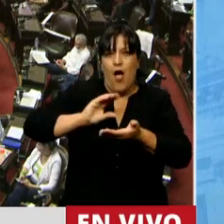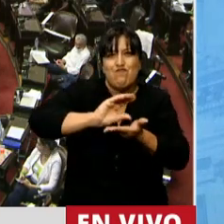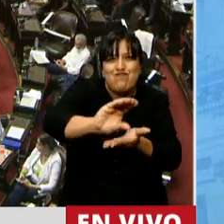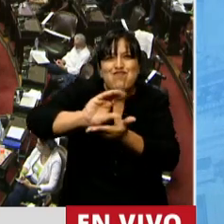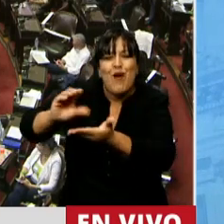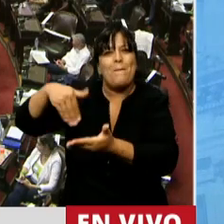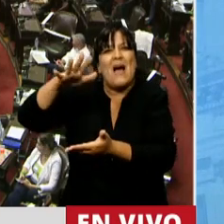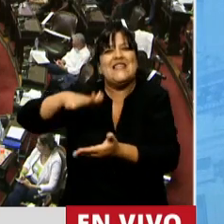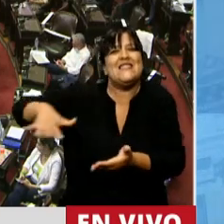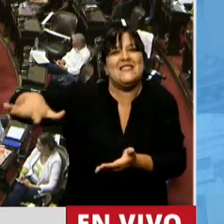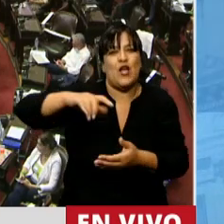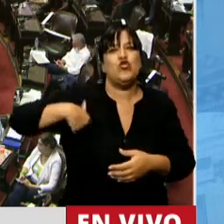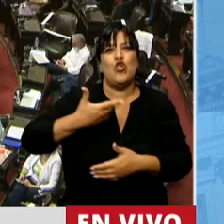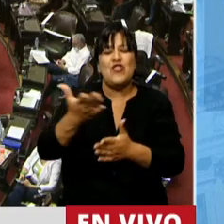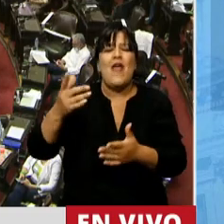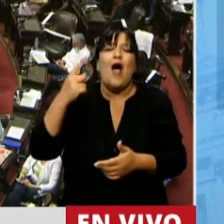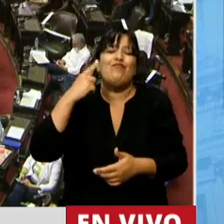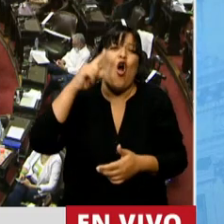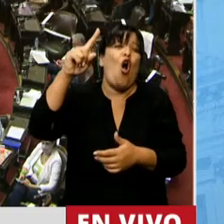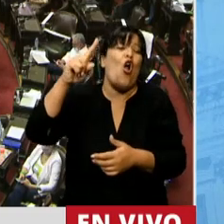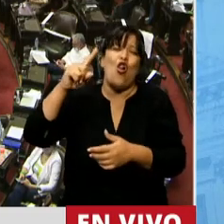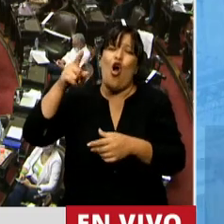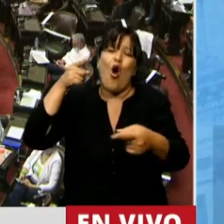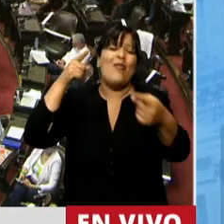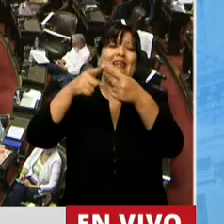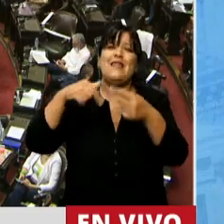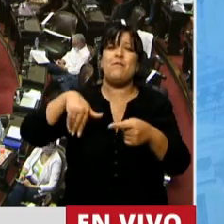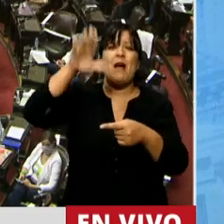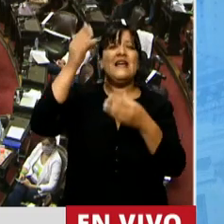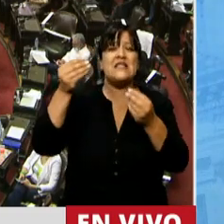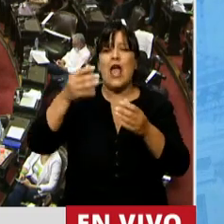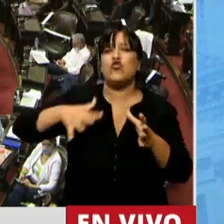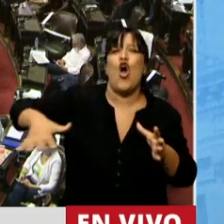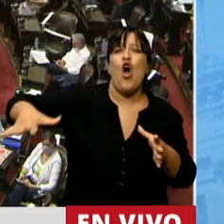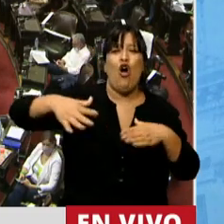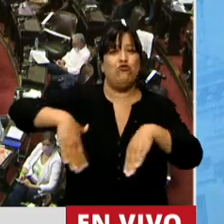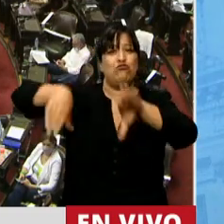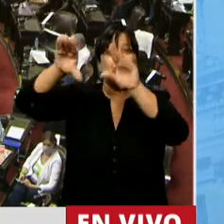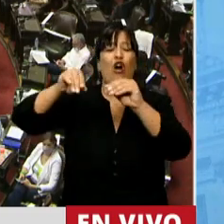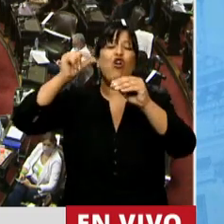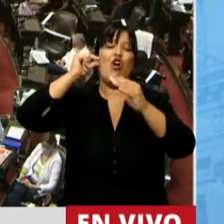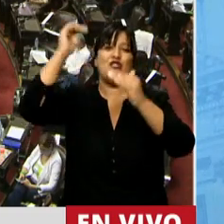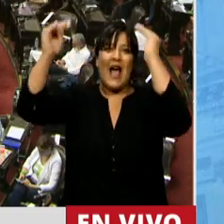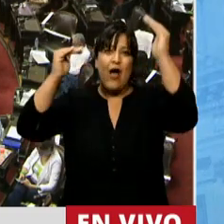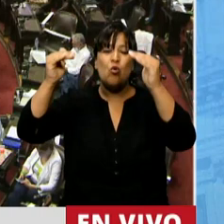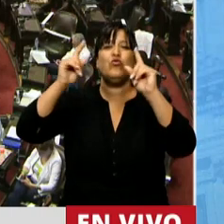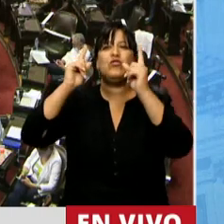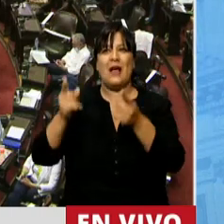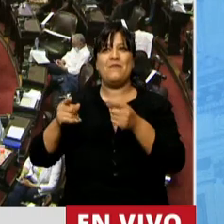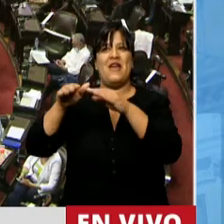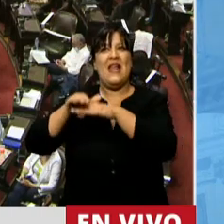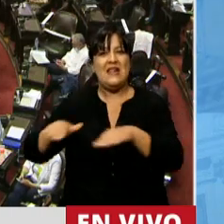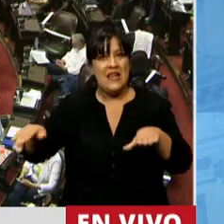sociales, que su máxima aspiración es alcanzar el conjunto de universo de población adulto mayor y de la niñez,